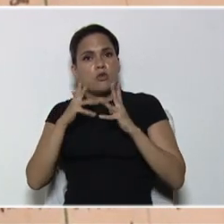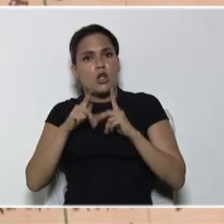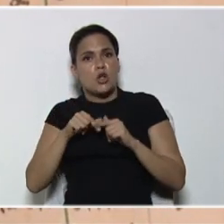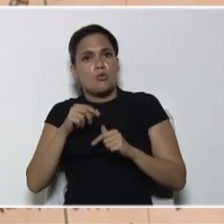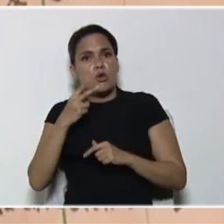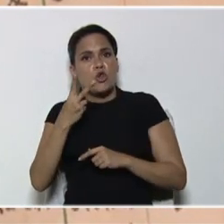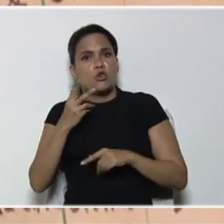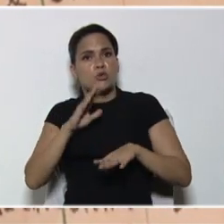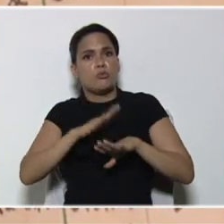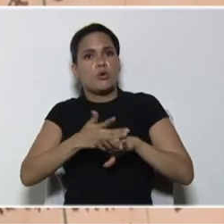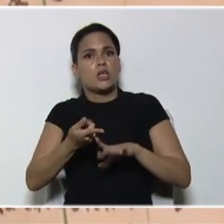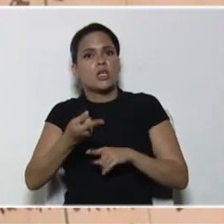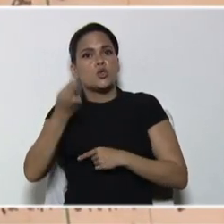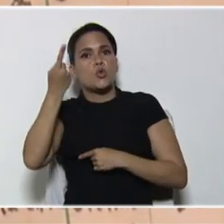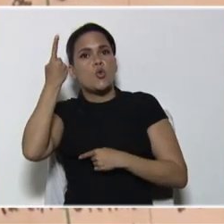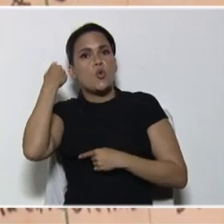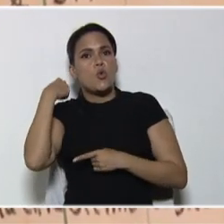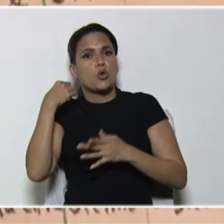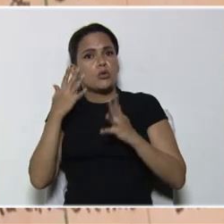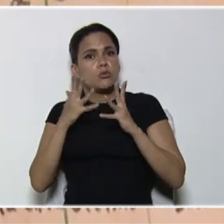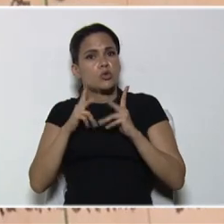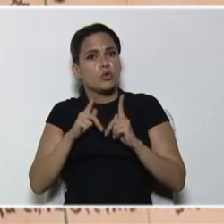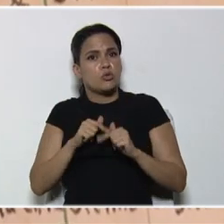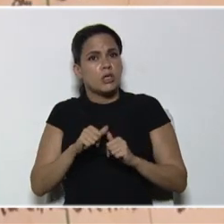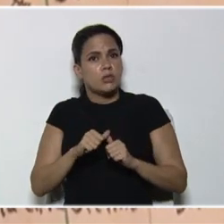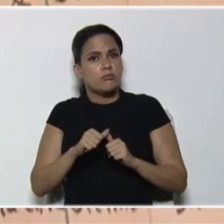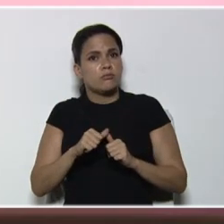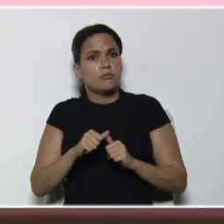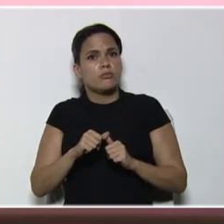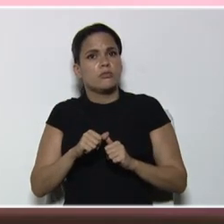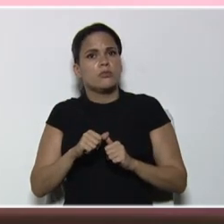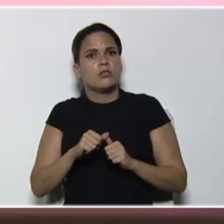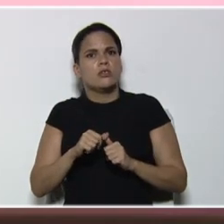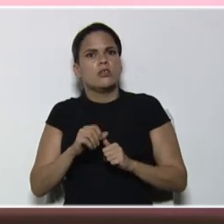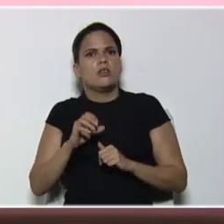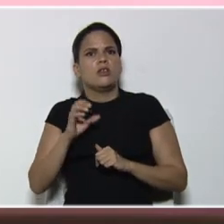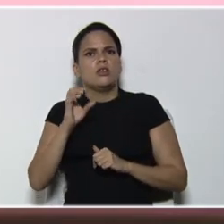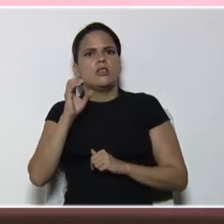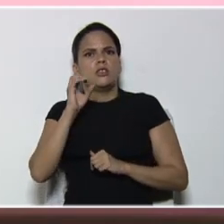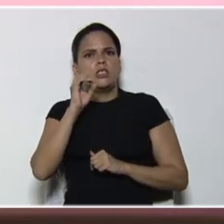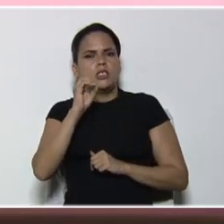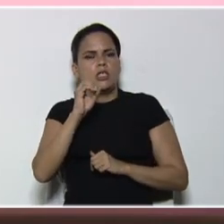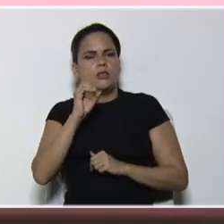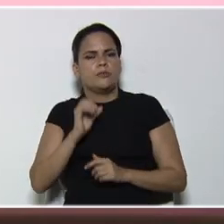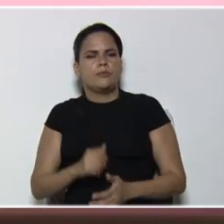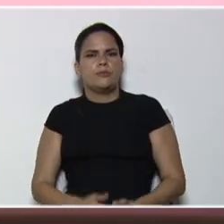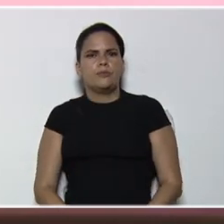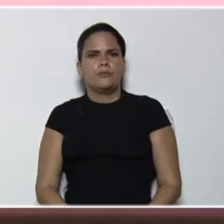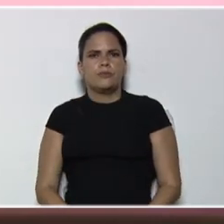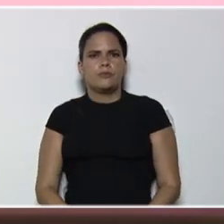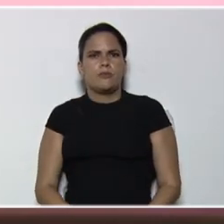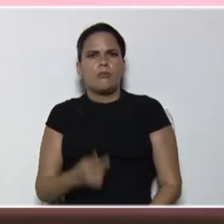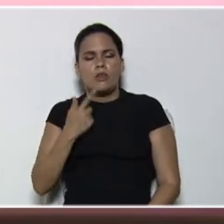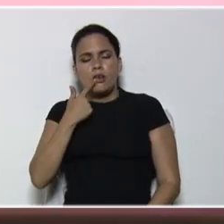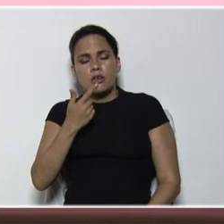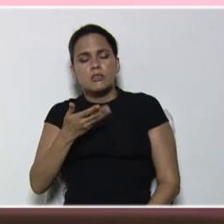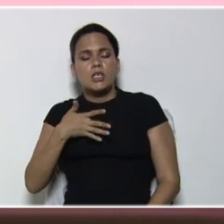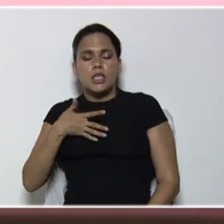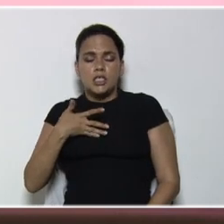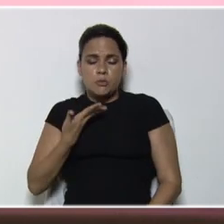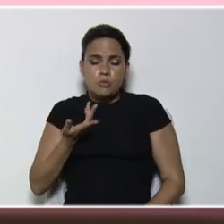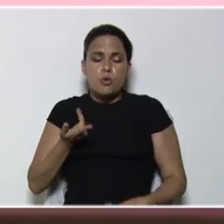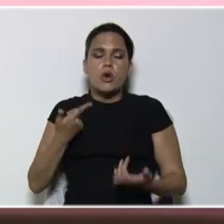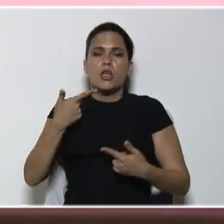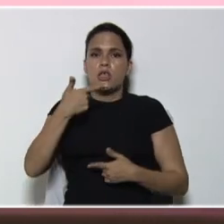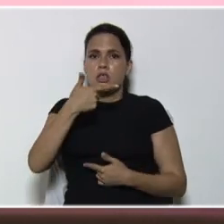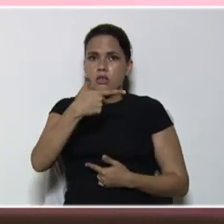porque su último, mismo dígito, es par, es decir, que se puede dividir,